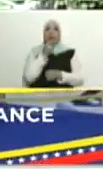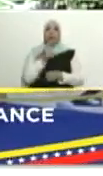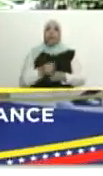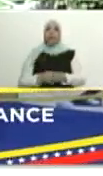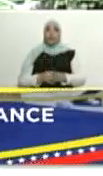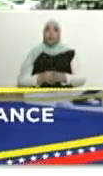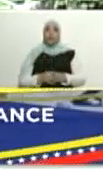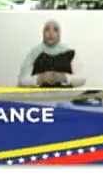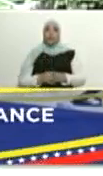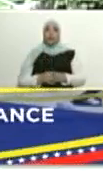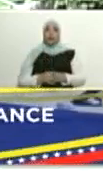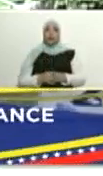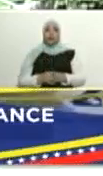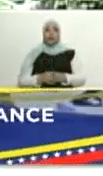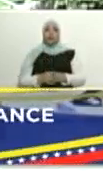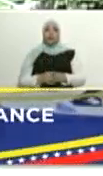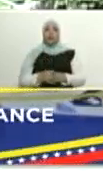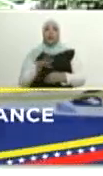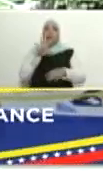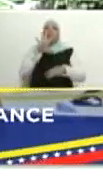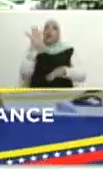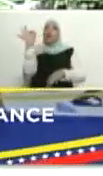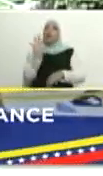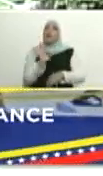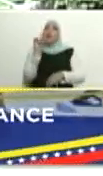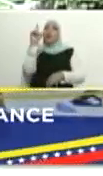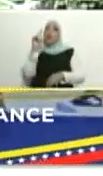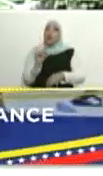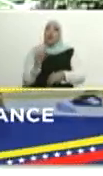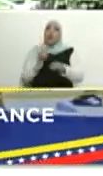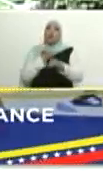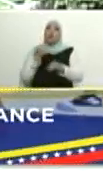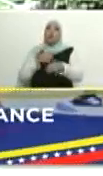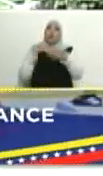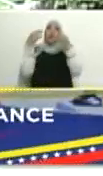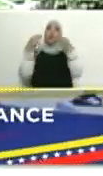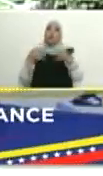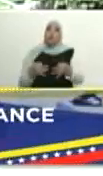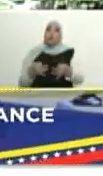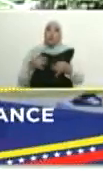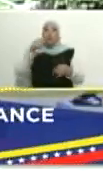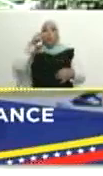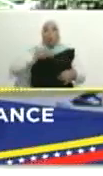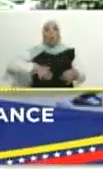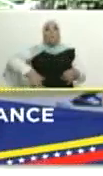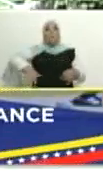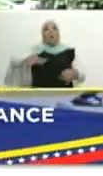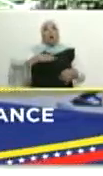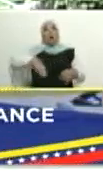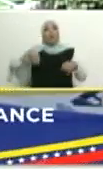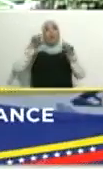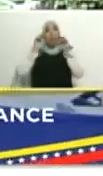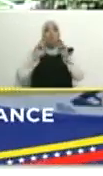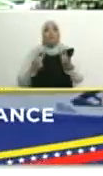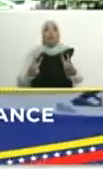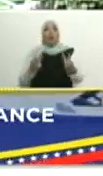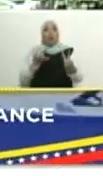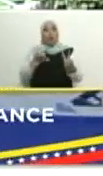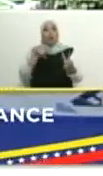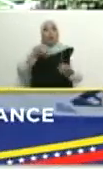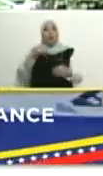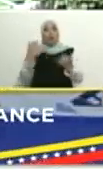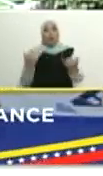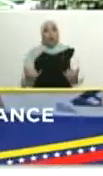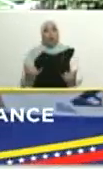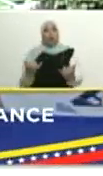Monetario Internacional, mínimo 5%. Y estoy seguro que con lo que estoy viendo, lo que estamos viendo, y ustedes van a ver hoy